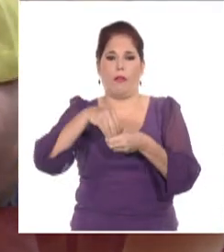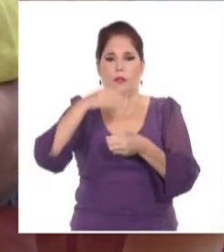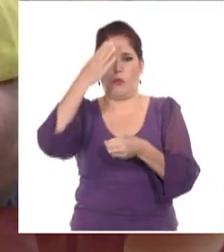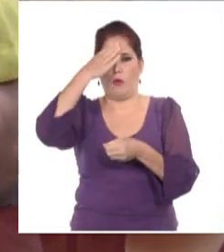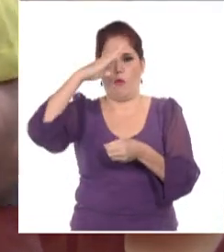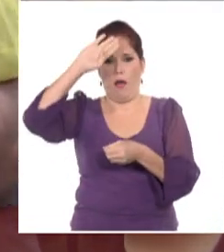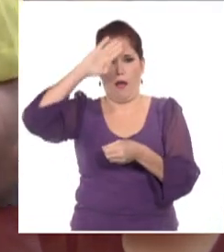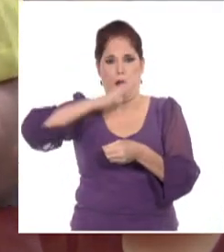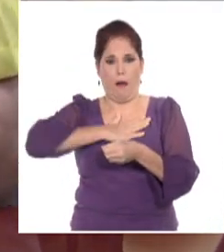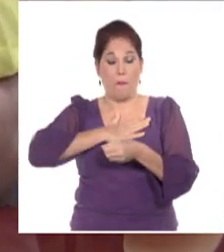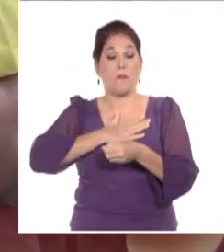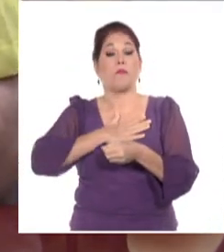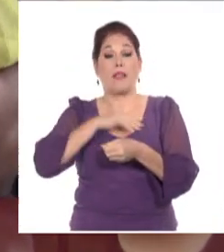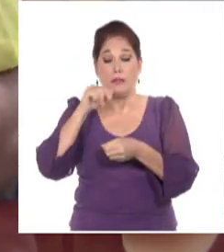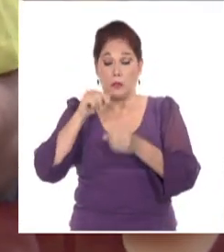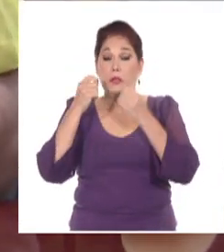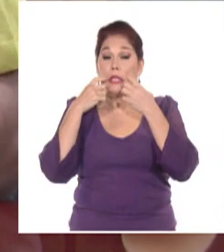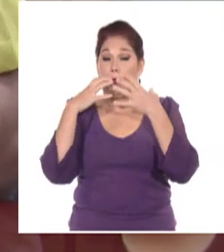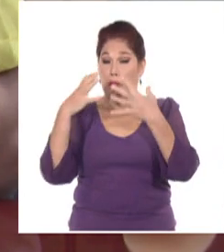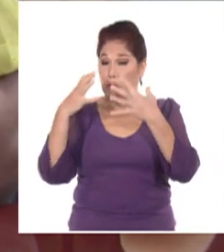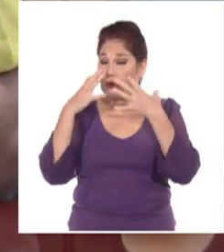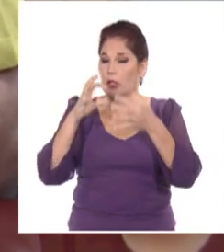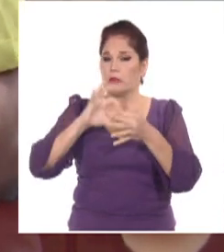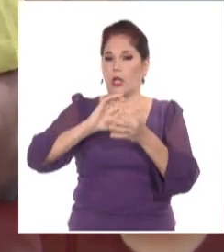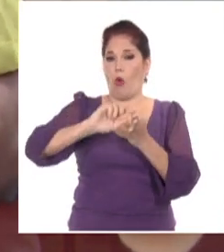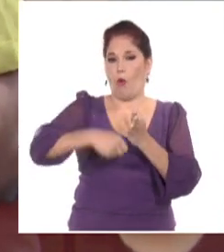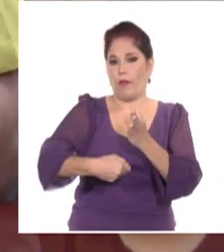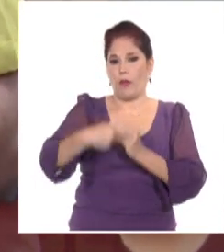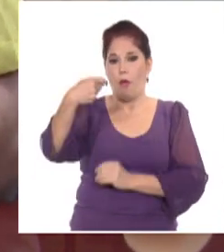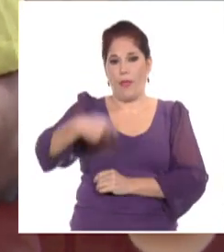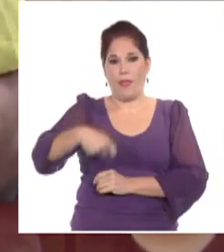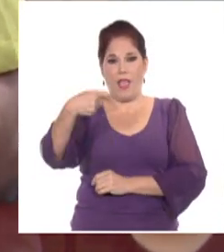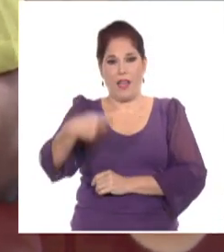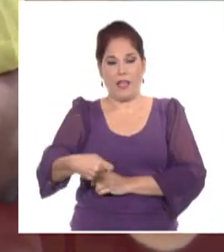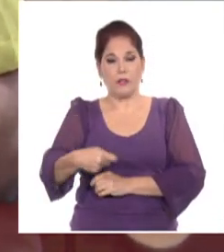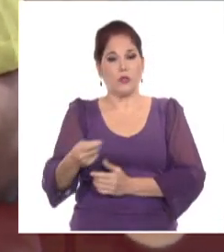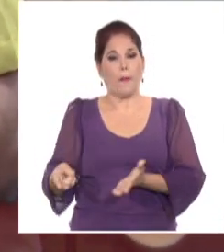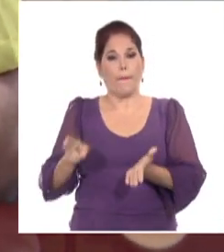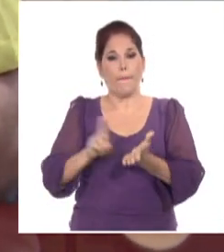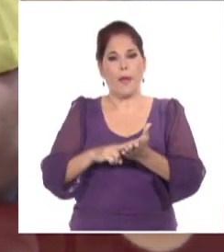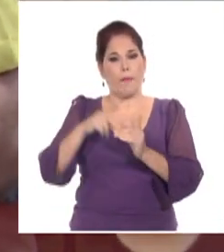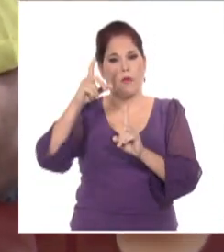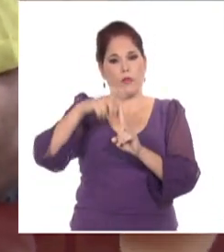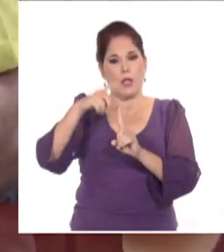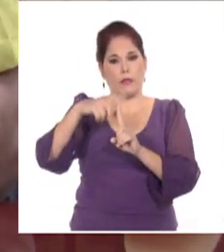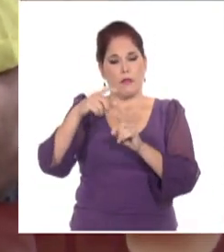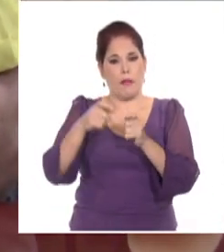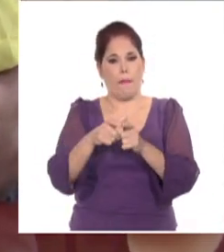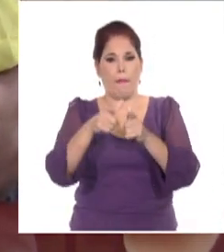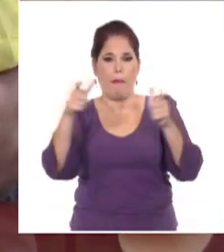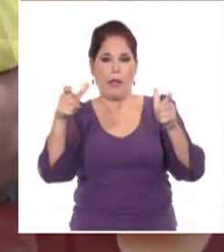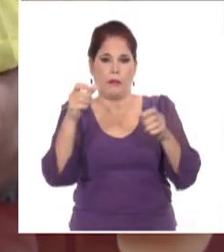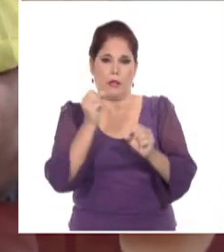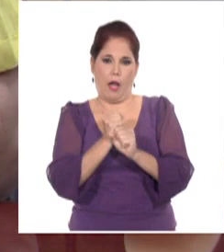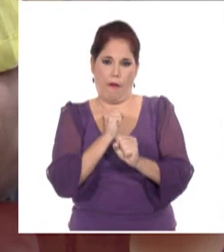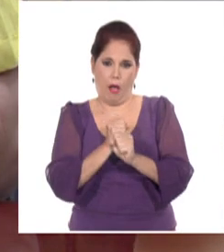donde resaltan el convenio del derecho a la sindicalización y el derecho